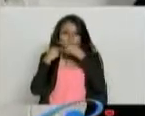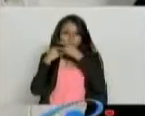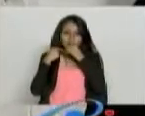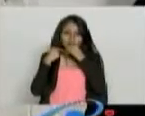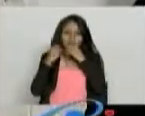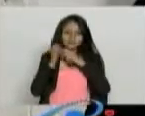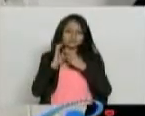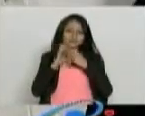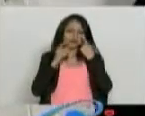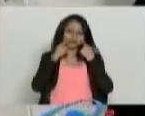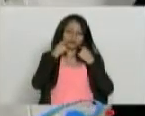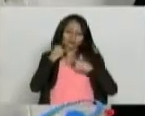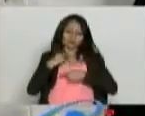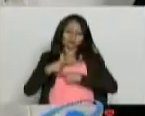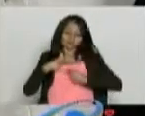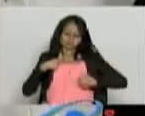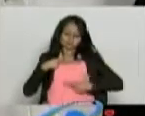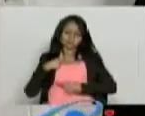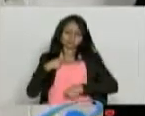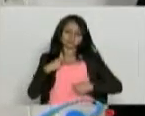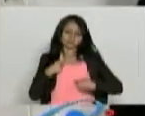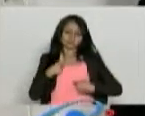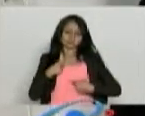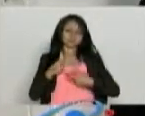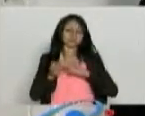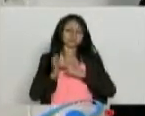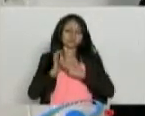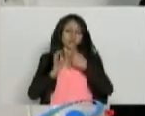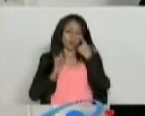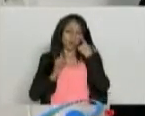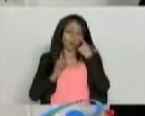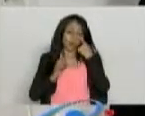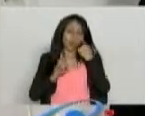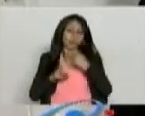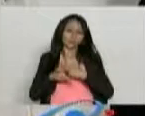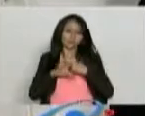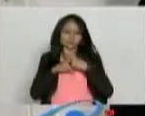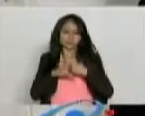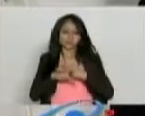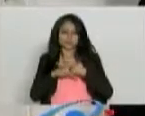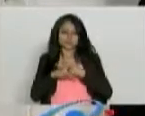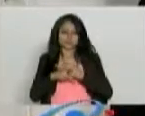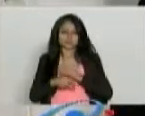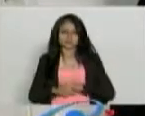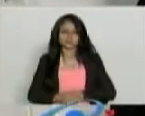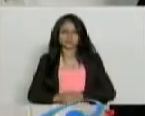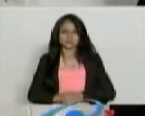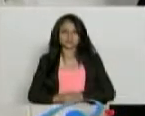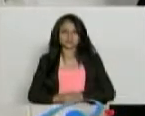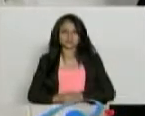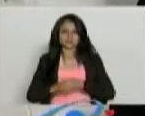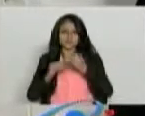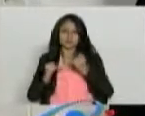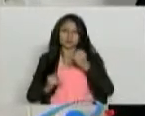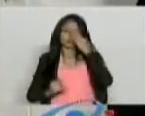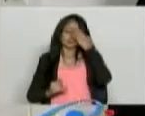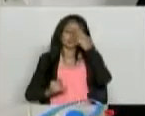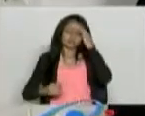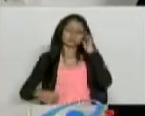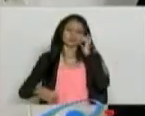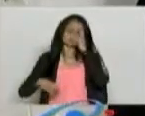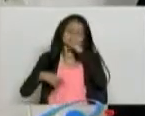el intestino. Entonces hay que mirar muy bien esos dos factores. Pero es triste ver